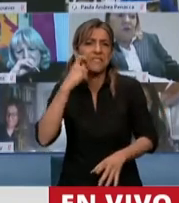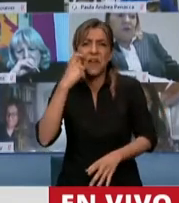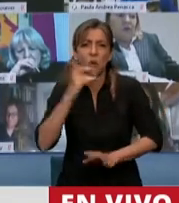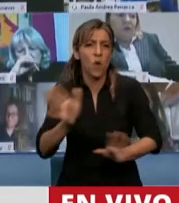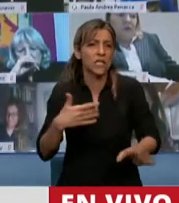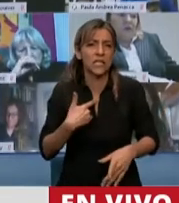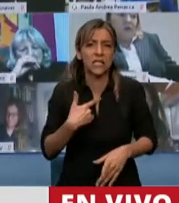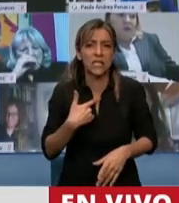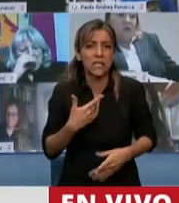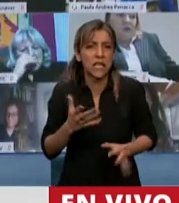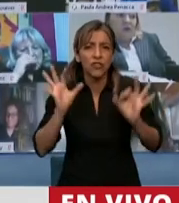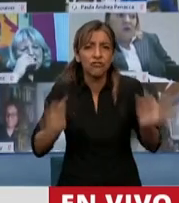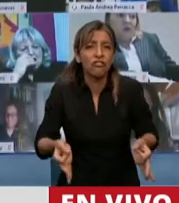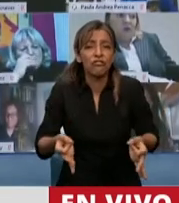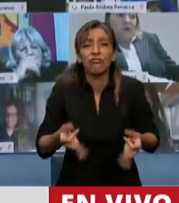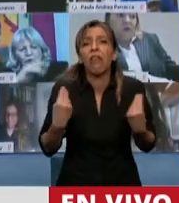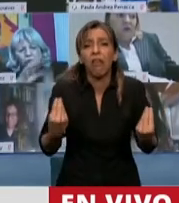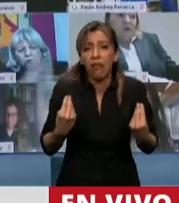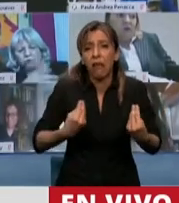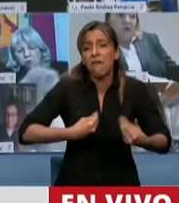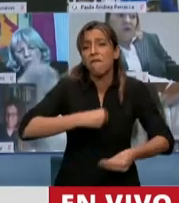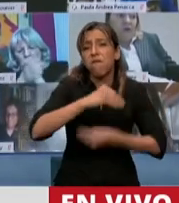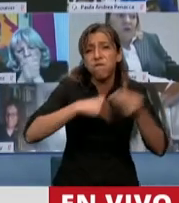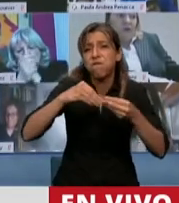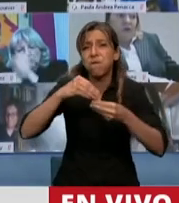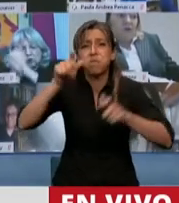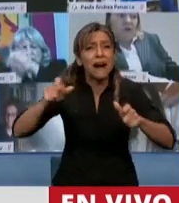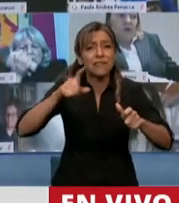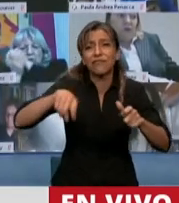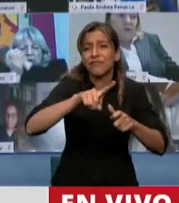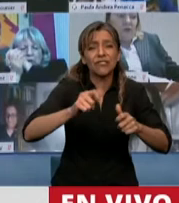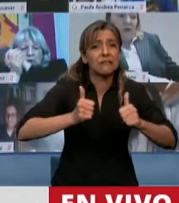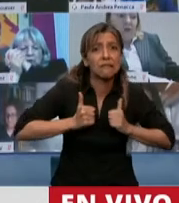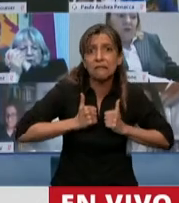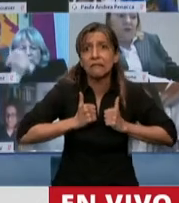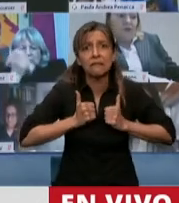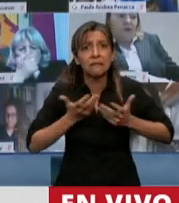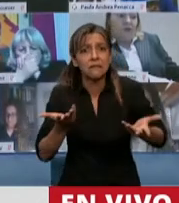millón de personas que están esperando que aprobemos una ley